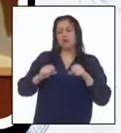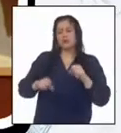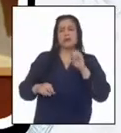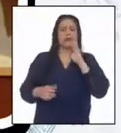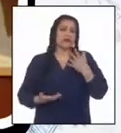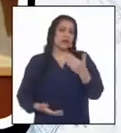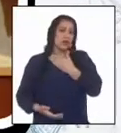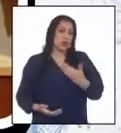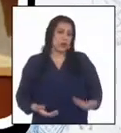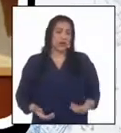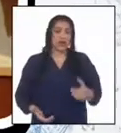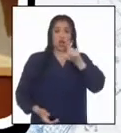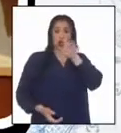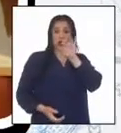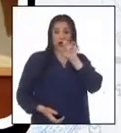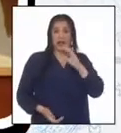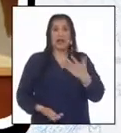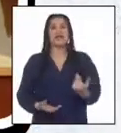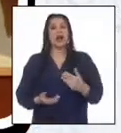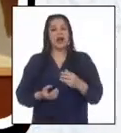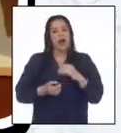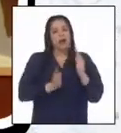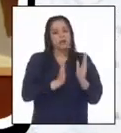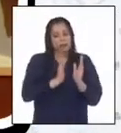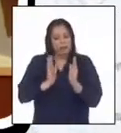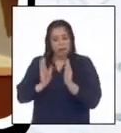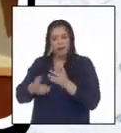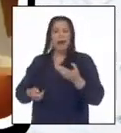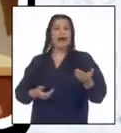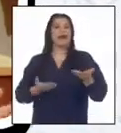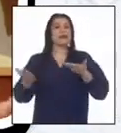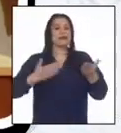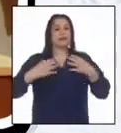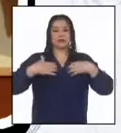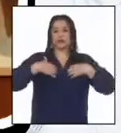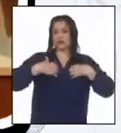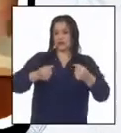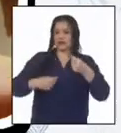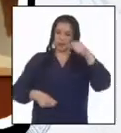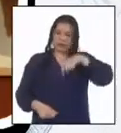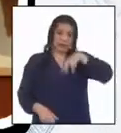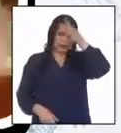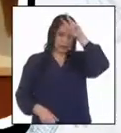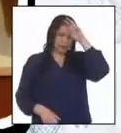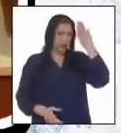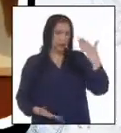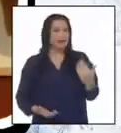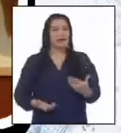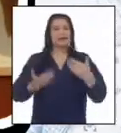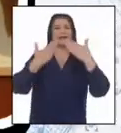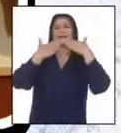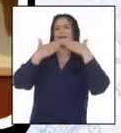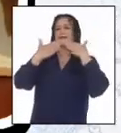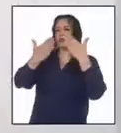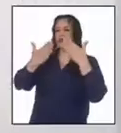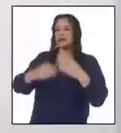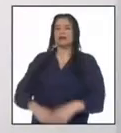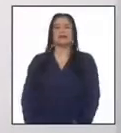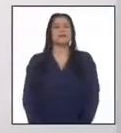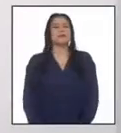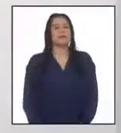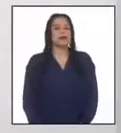que el gobierno de Leguía reorganizó el servicio de salud pública en nuestro país. ¡Muchas gracias!